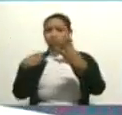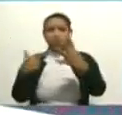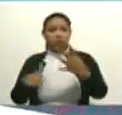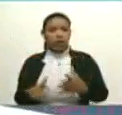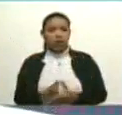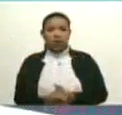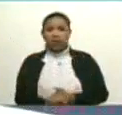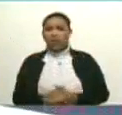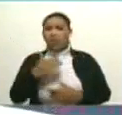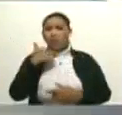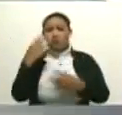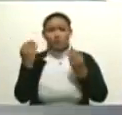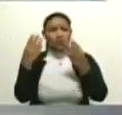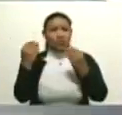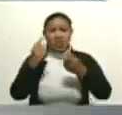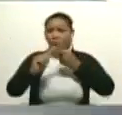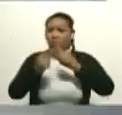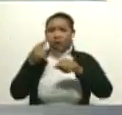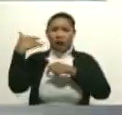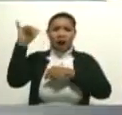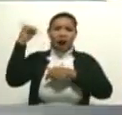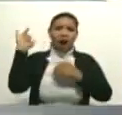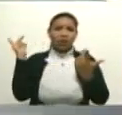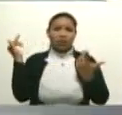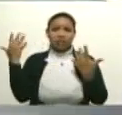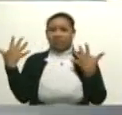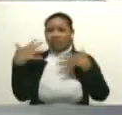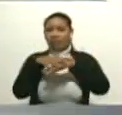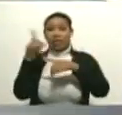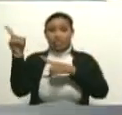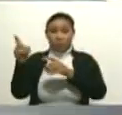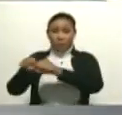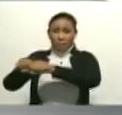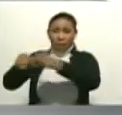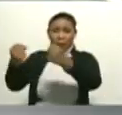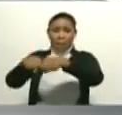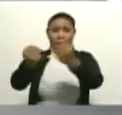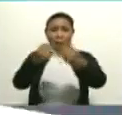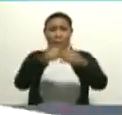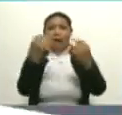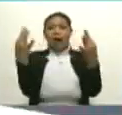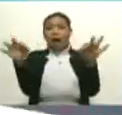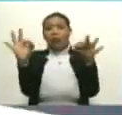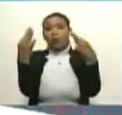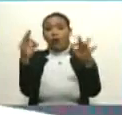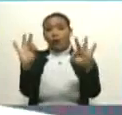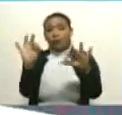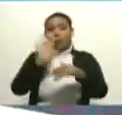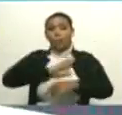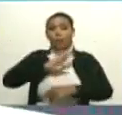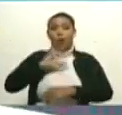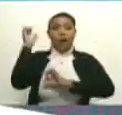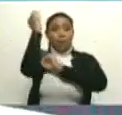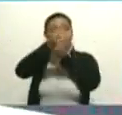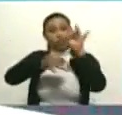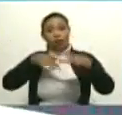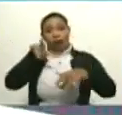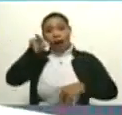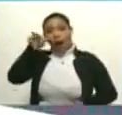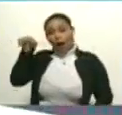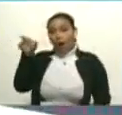Allí hay de todo. De todo hay ahí. Y han destruido, han causado grandes destrucciones